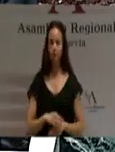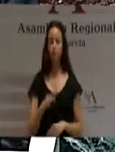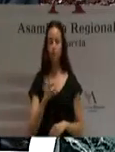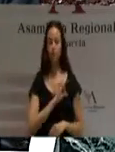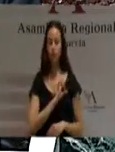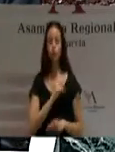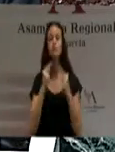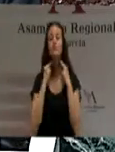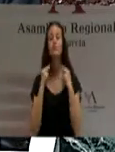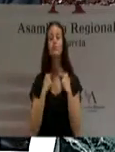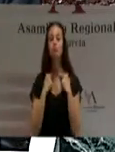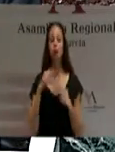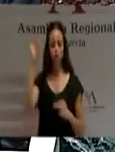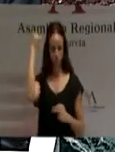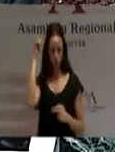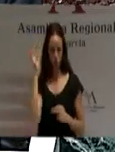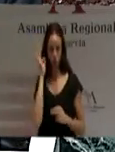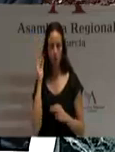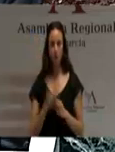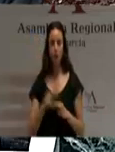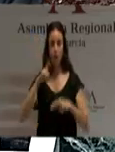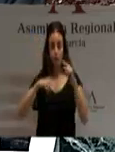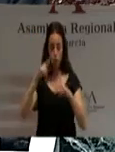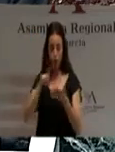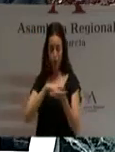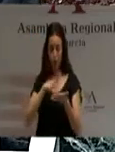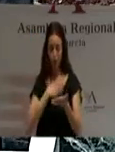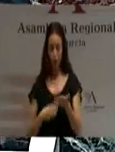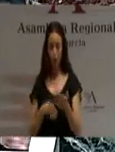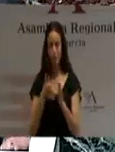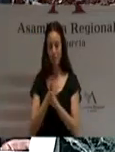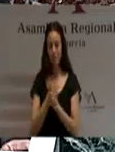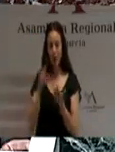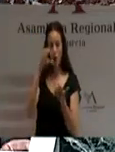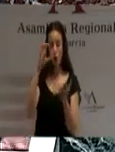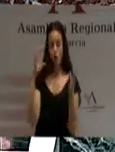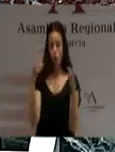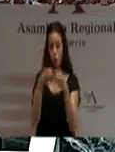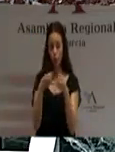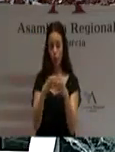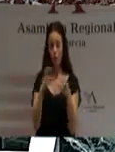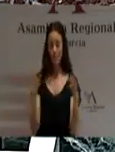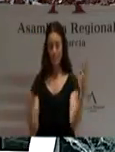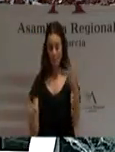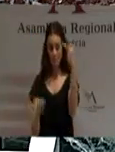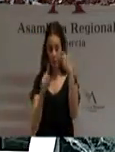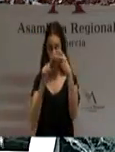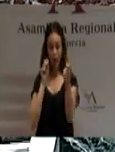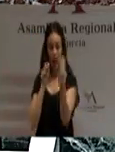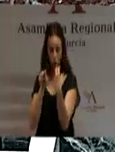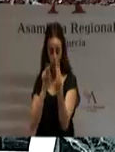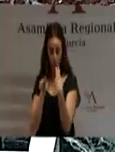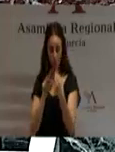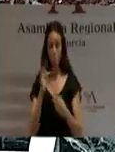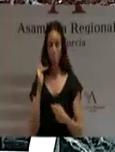la transformación de las infraestructuras de la región nos sitúa como la segunda comunidad con más kilómetros de autovías. Más ese hecho